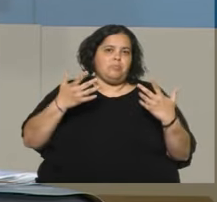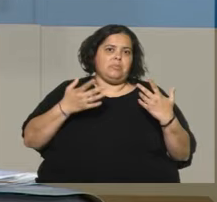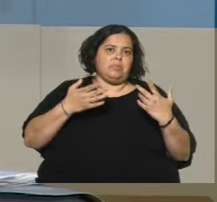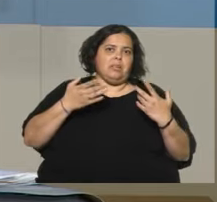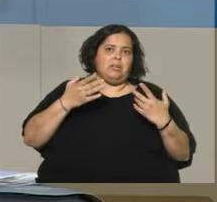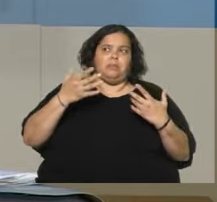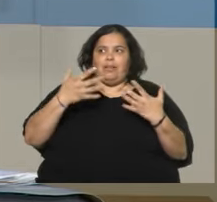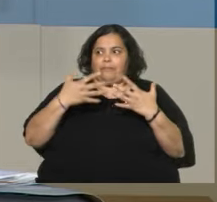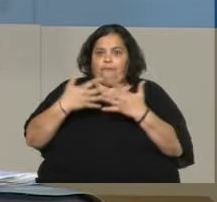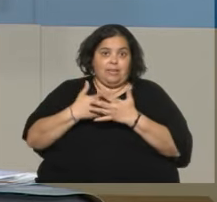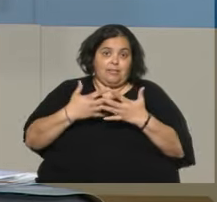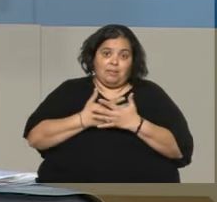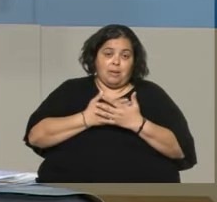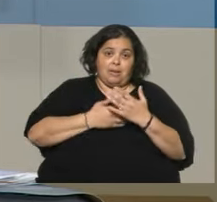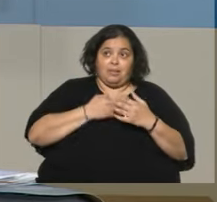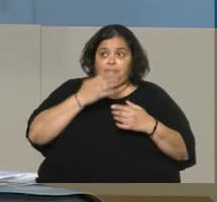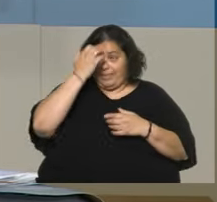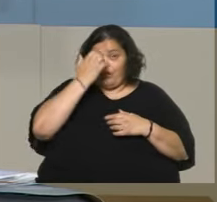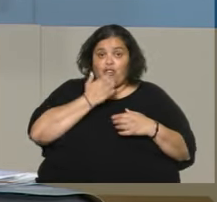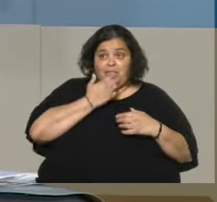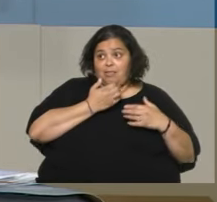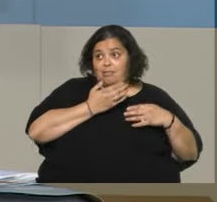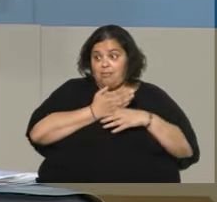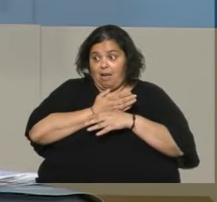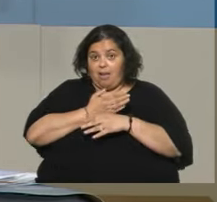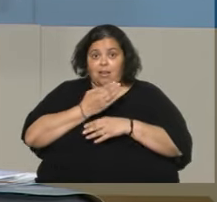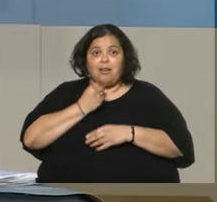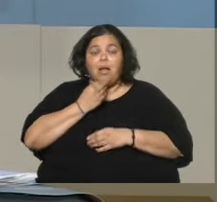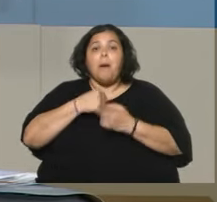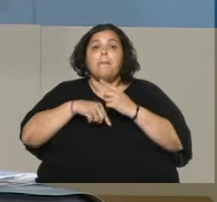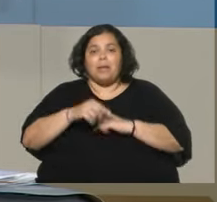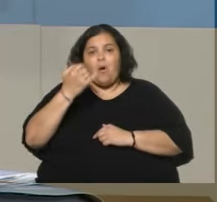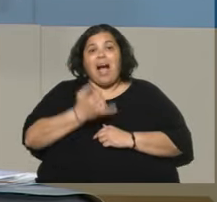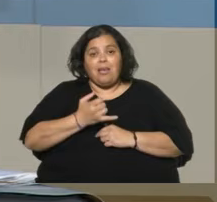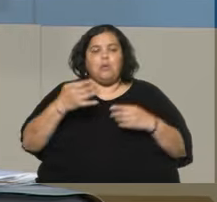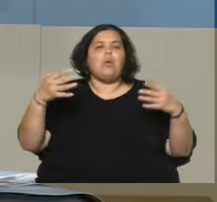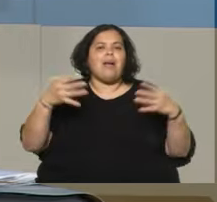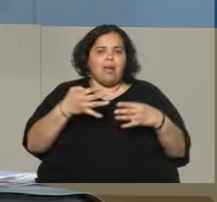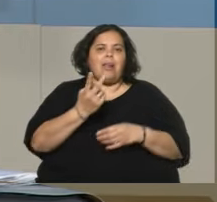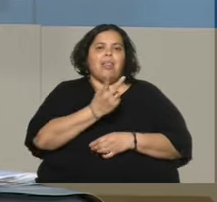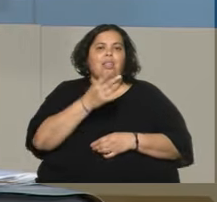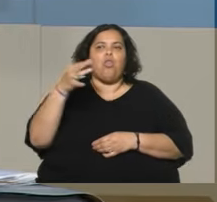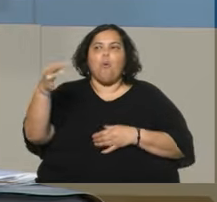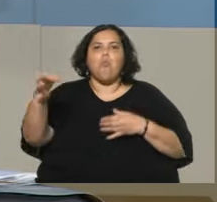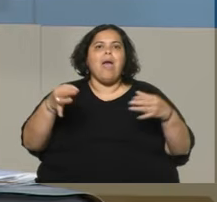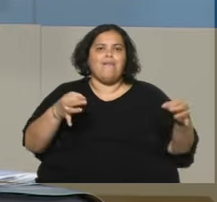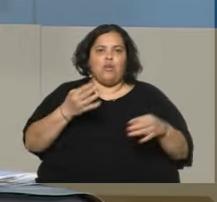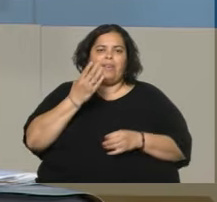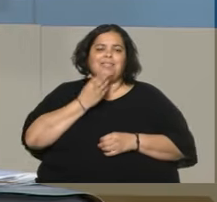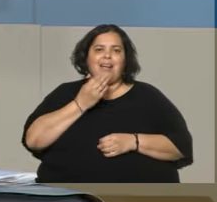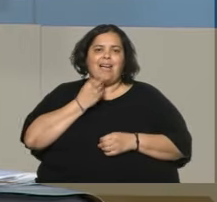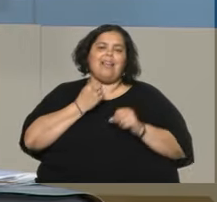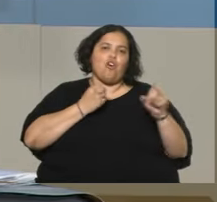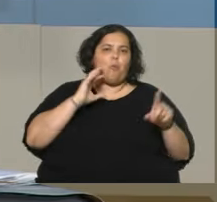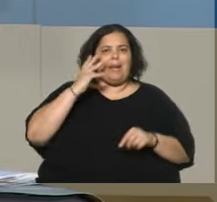hubo víctimas, ese acto terrorista, pero también hay una guerra de los dos pueblos, tanto el pueblo de Israel como